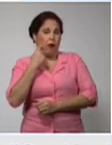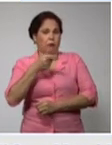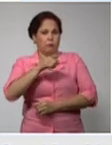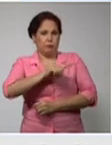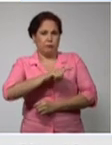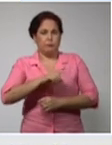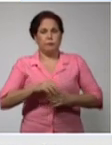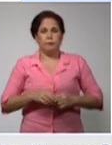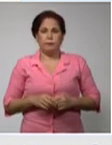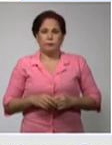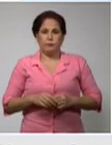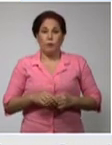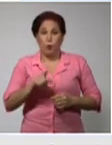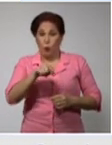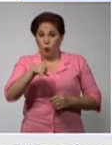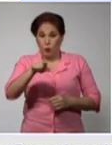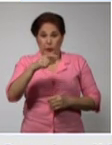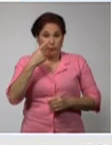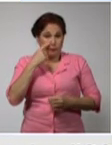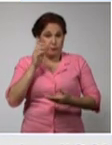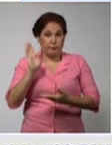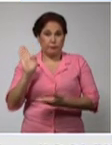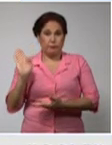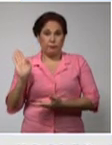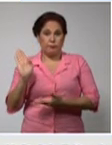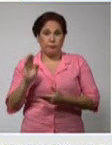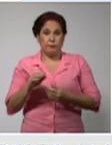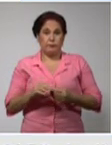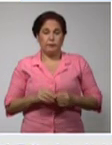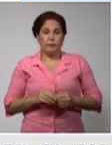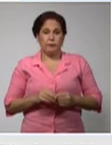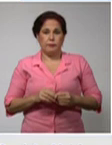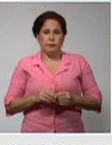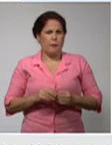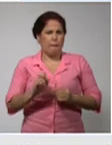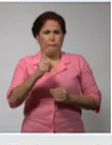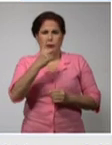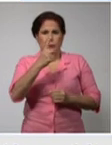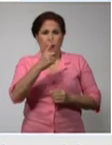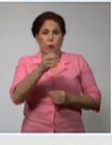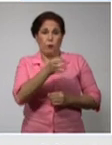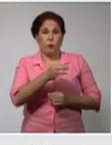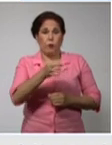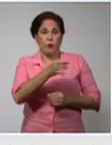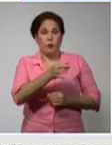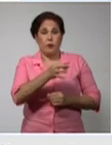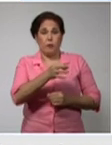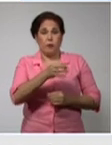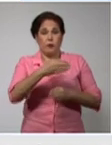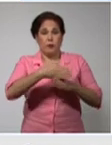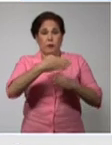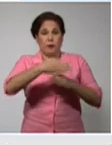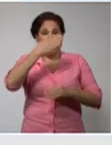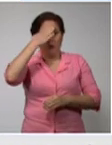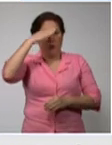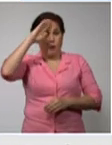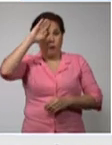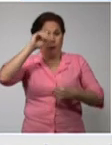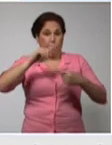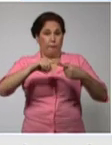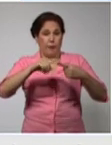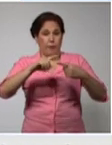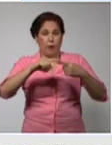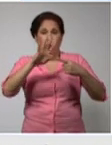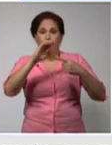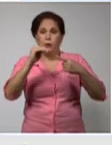Ahí ustedes tienen que lo encabeza el municipio de Santiago de Cuba con 4